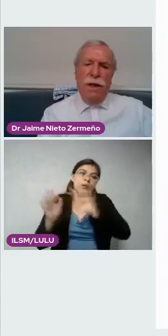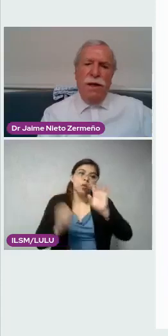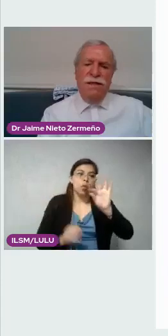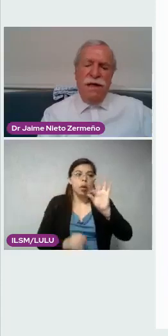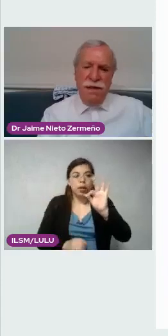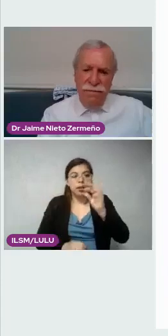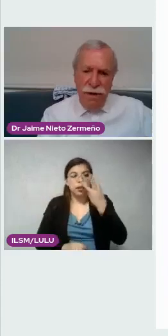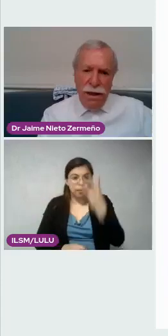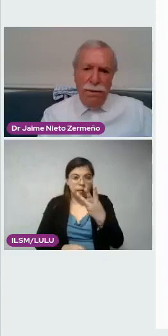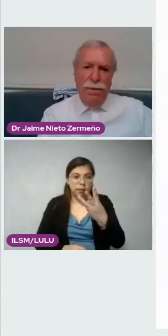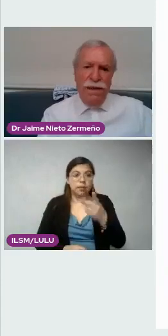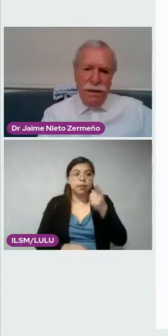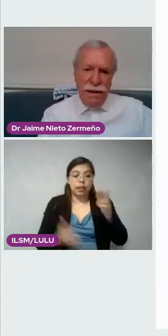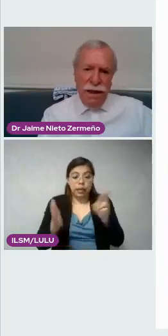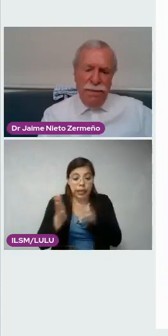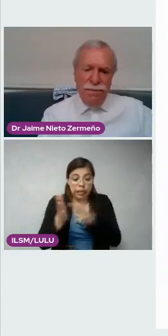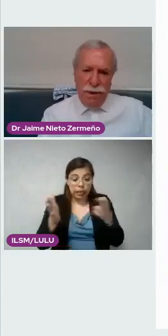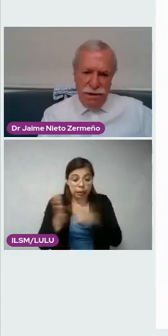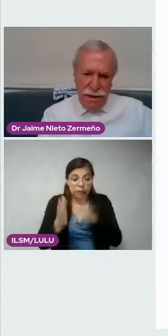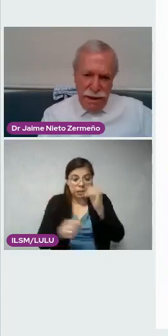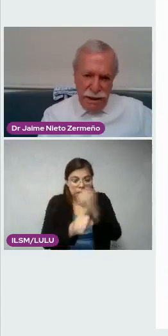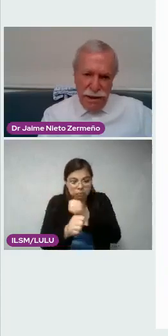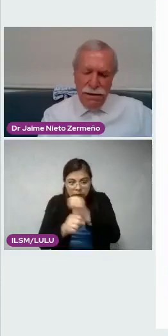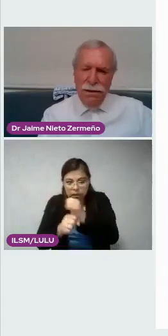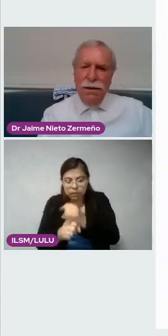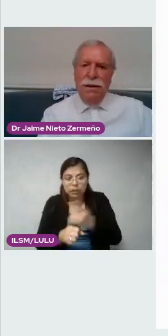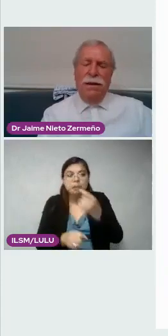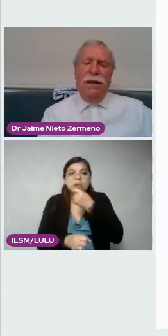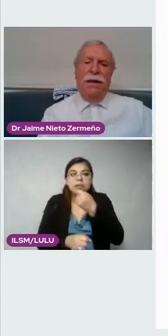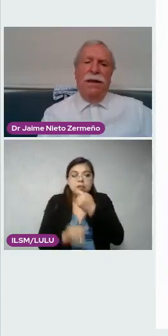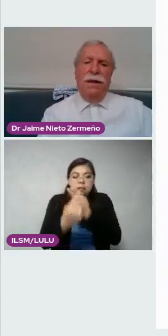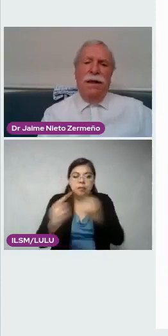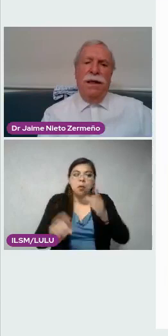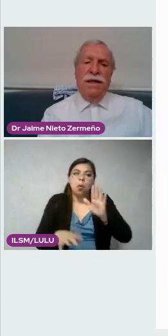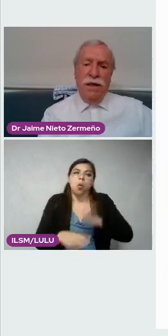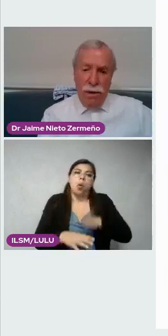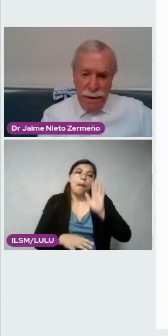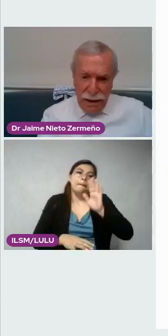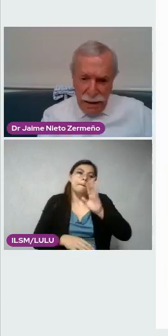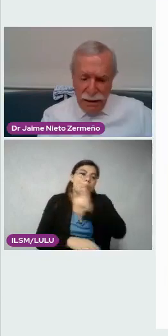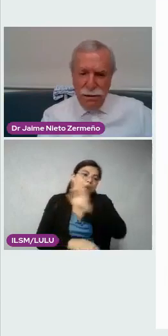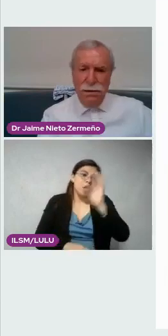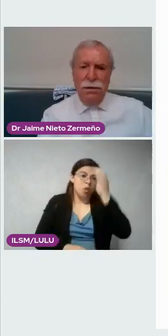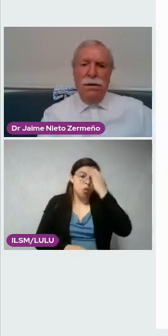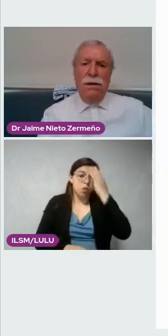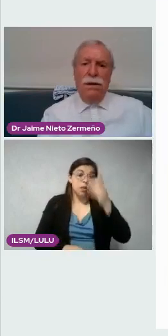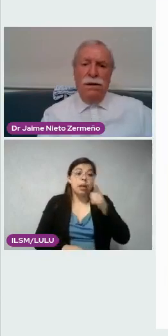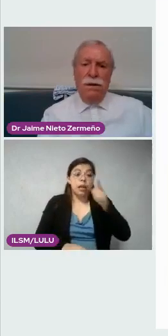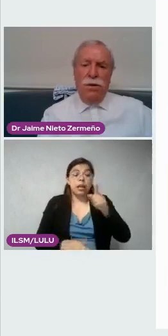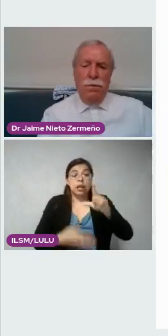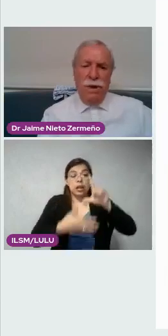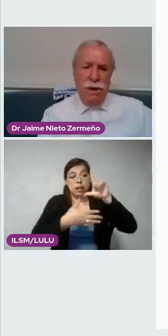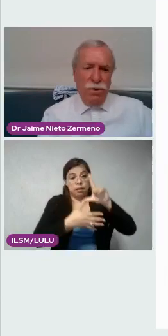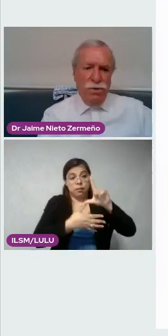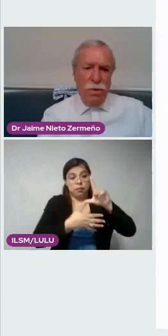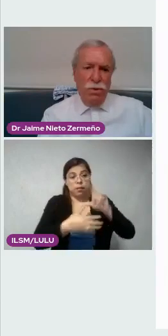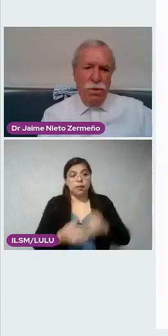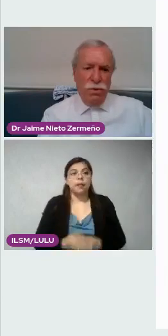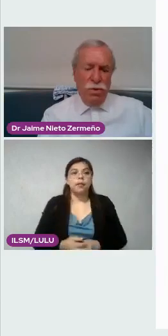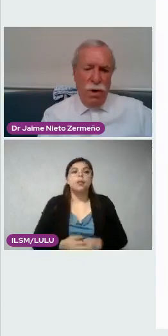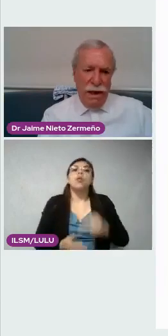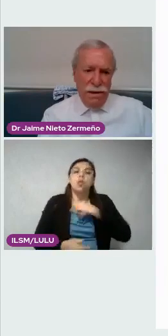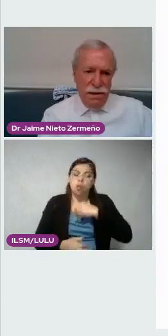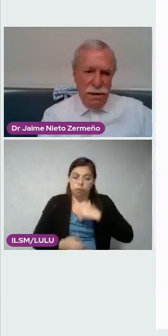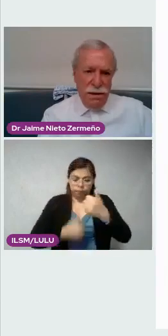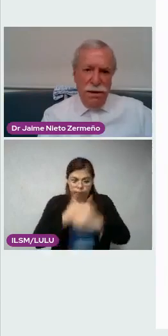científica pediátrica más prestigiada, de Latinoamérica, competimos con